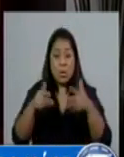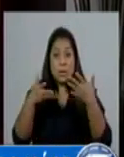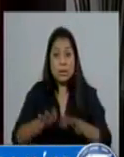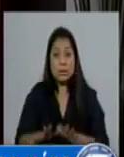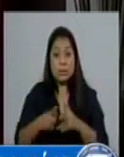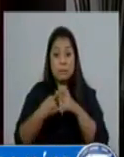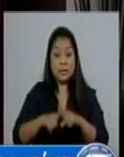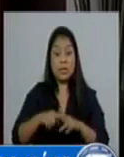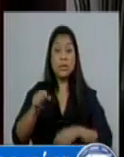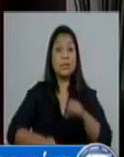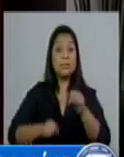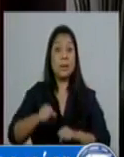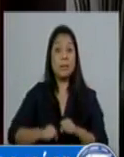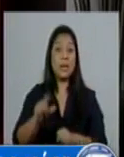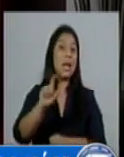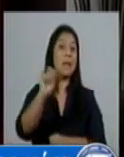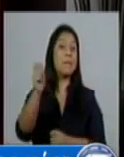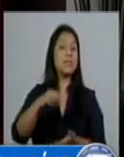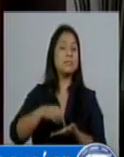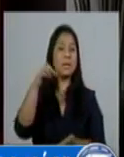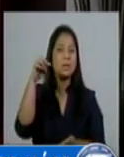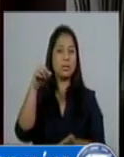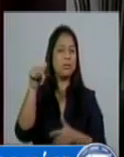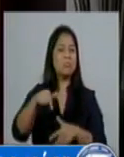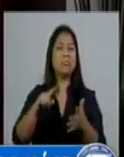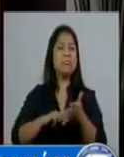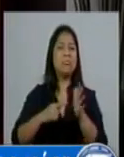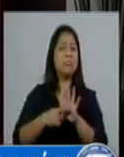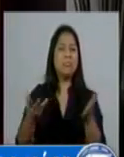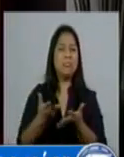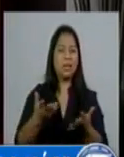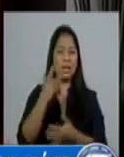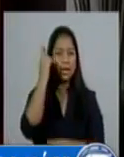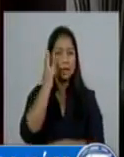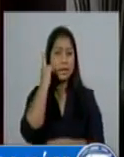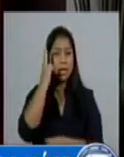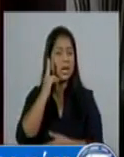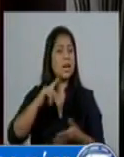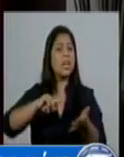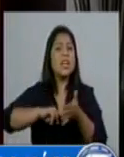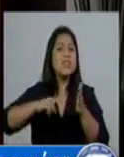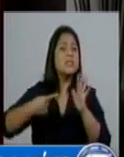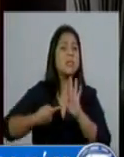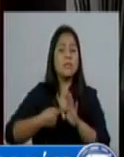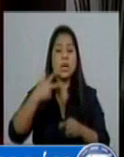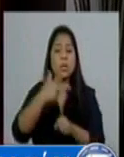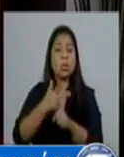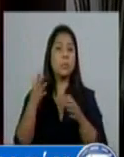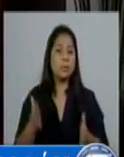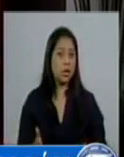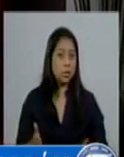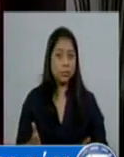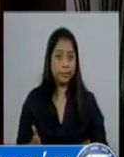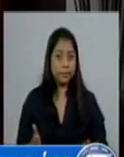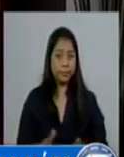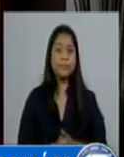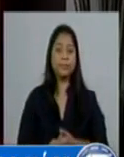patrio y esto nos debería llevar a que reflexionemos en qué significa ser guatemalteco.